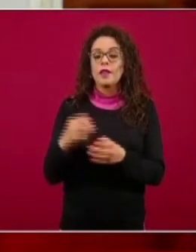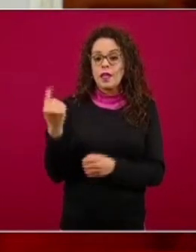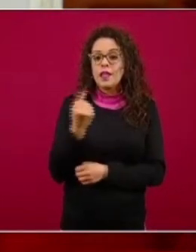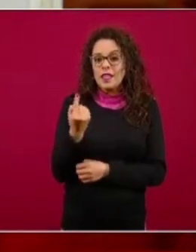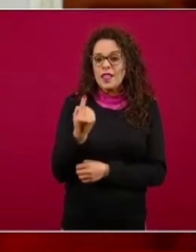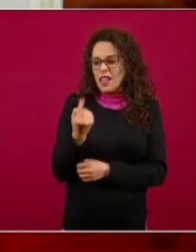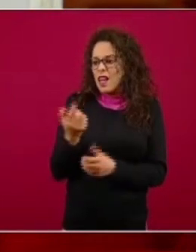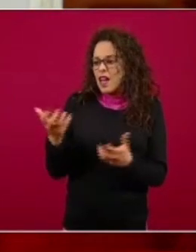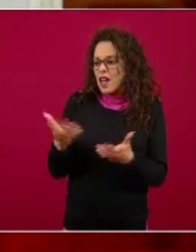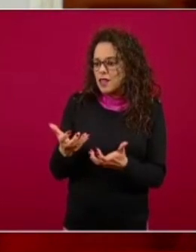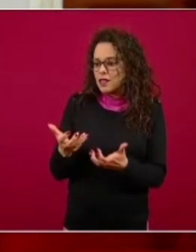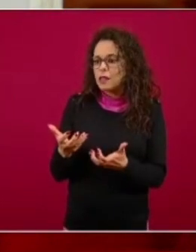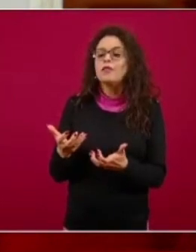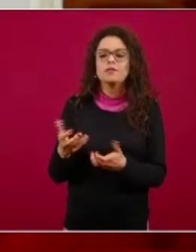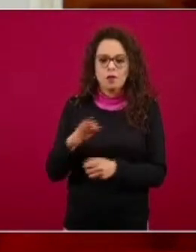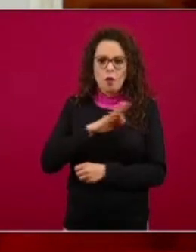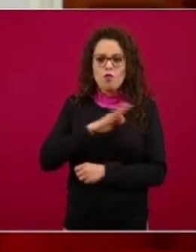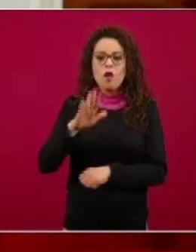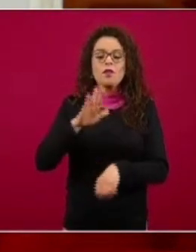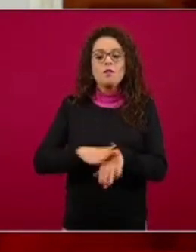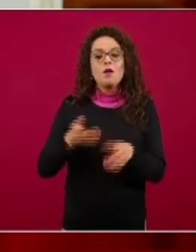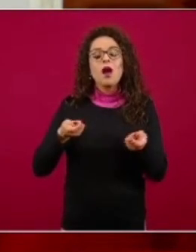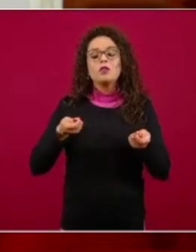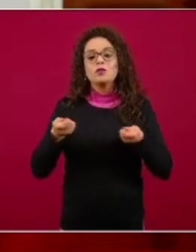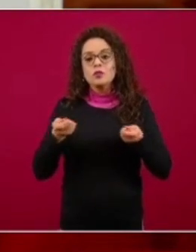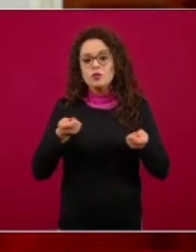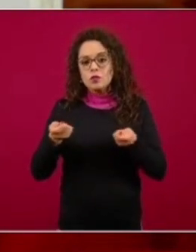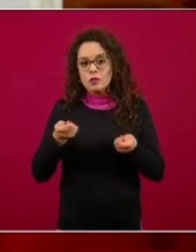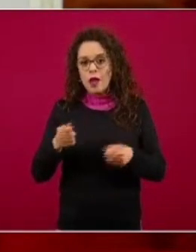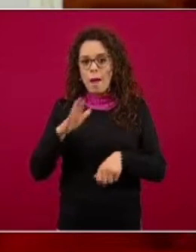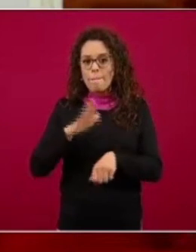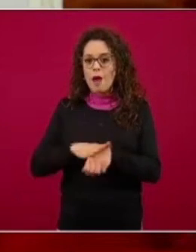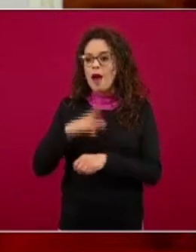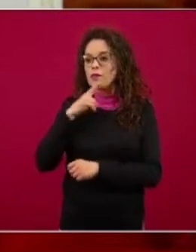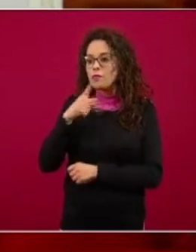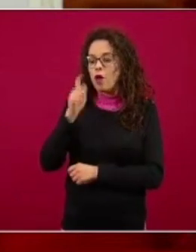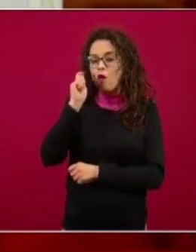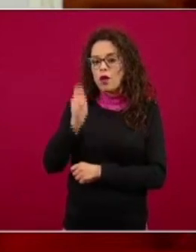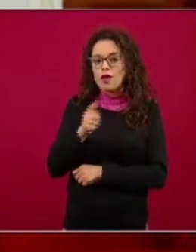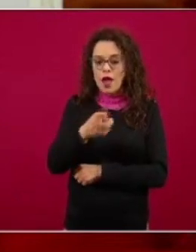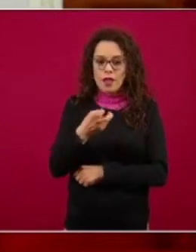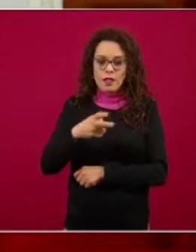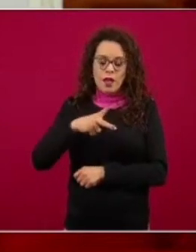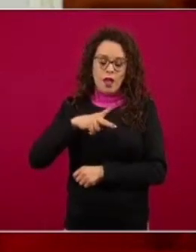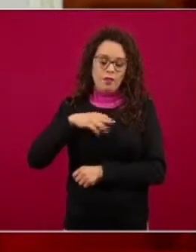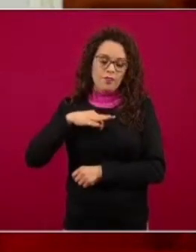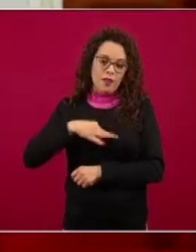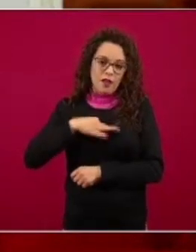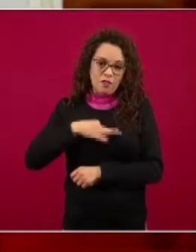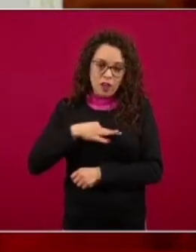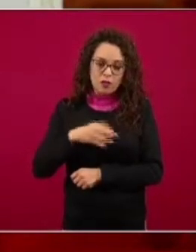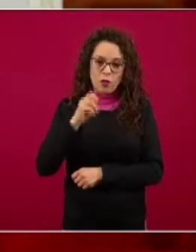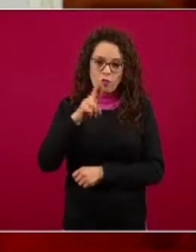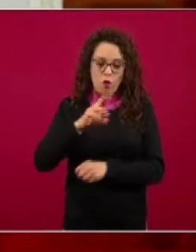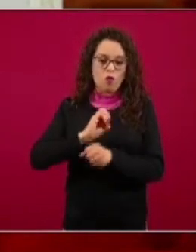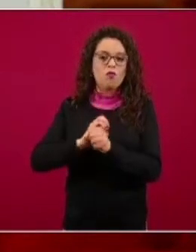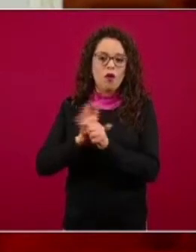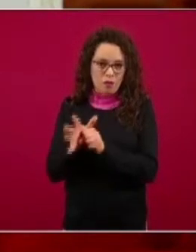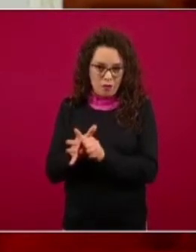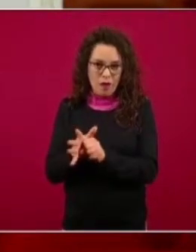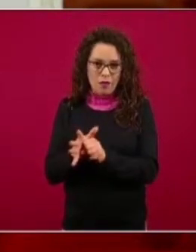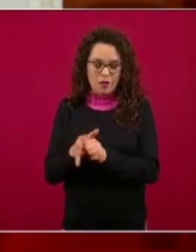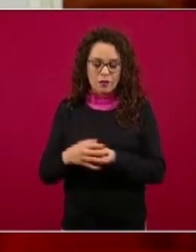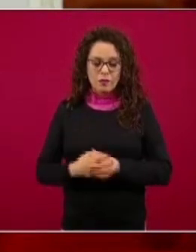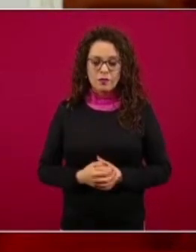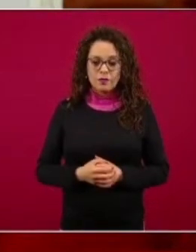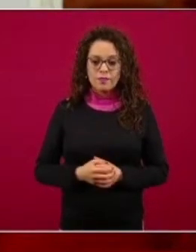poder tener un mejor control de esta infección por el coronavirus. Oímos muchas